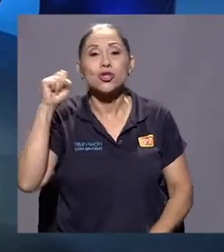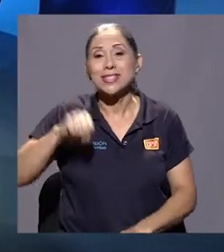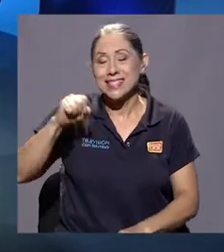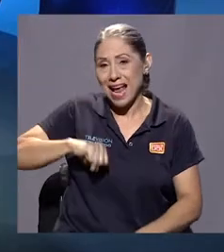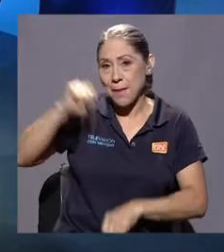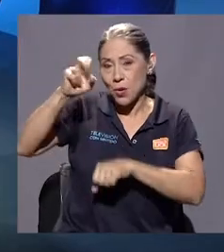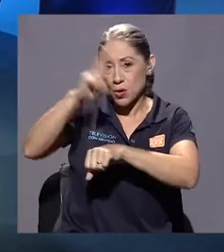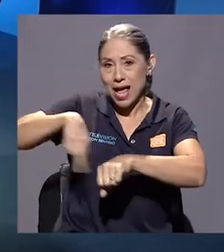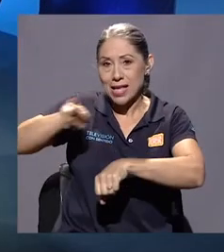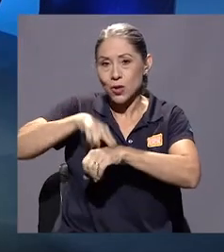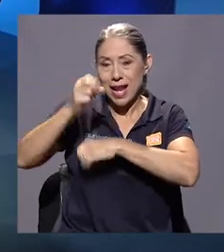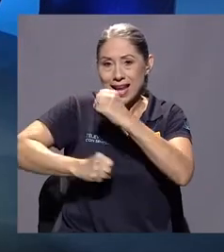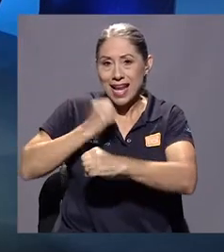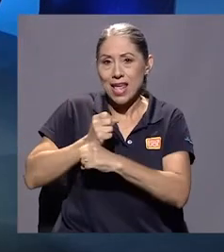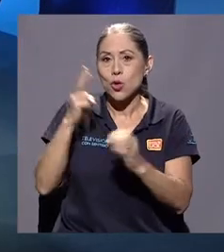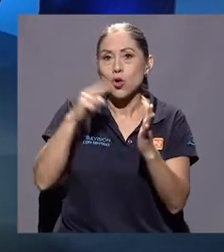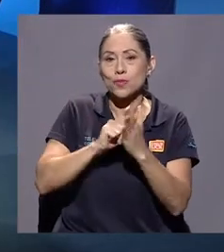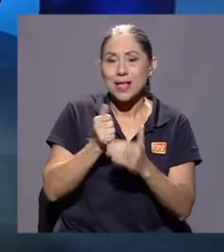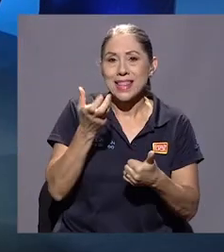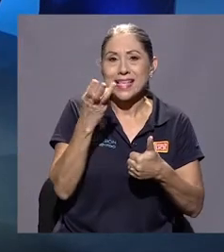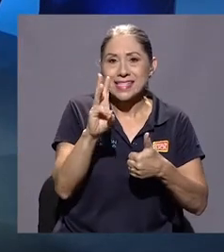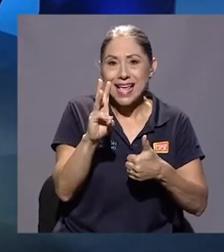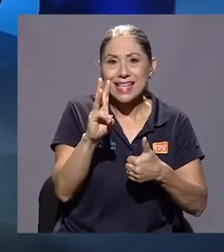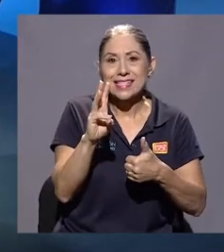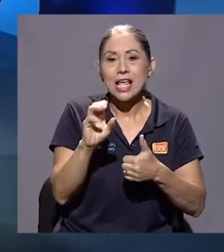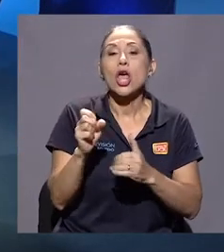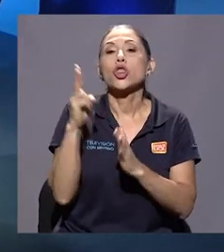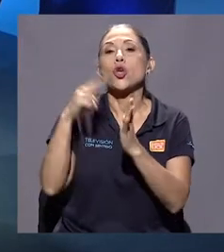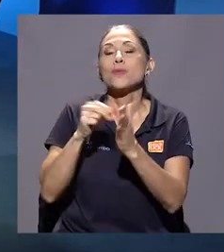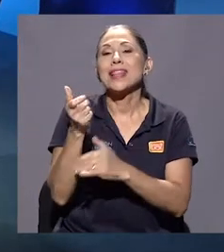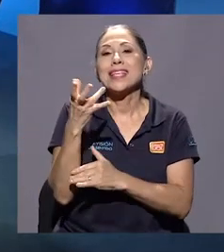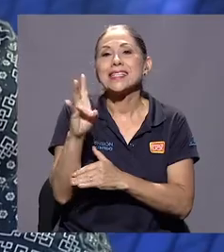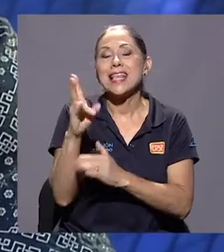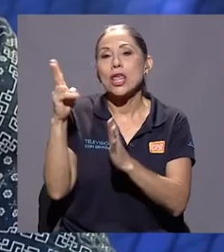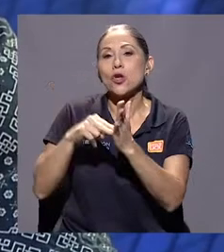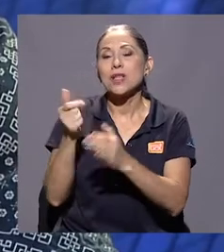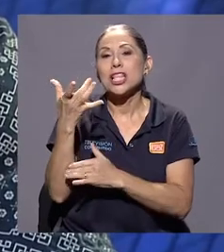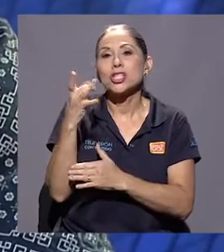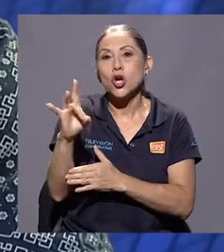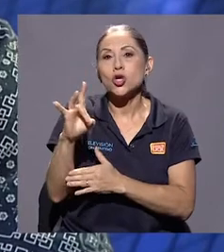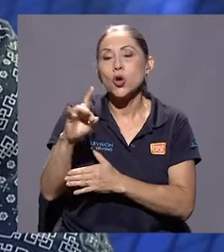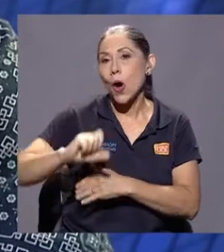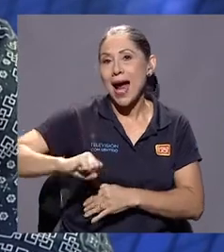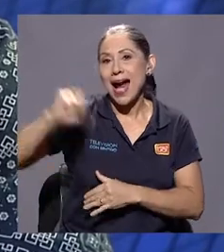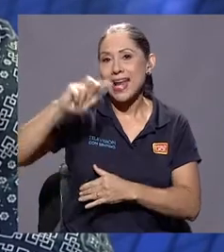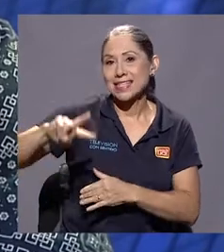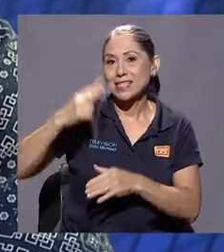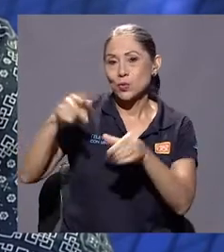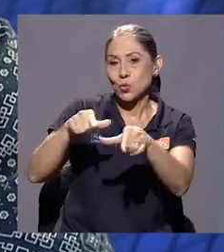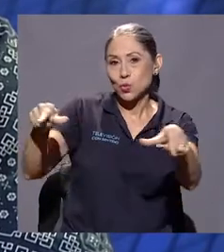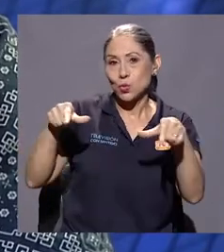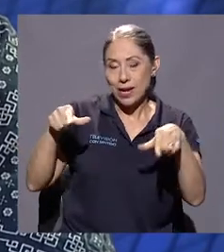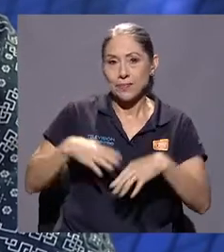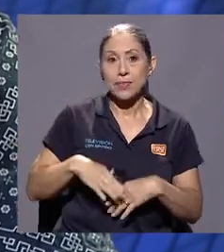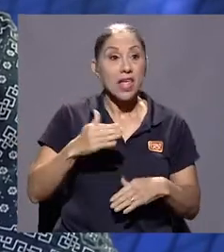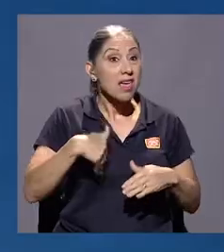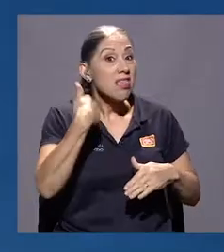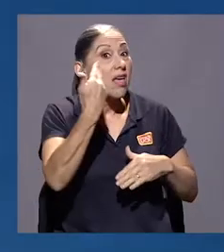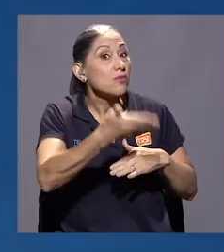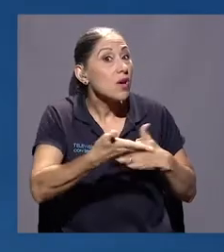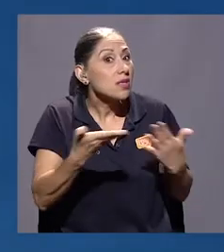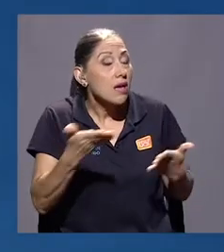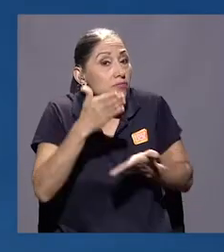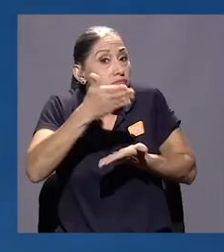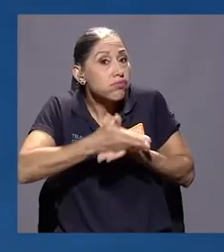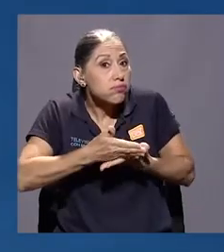Campeón nacional en el 2016, 2017 y 18, medalla de plata. Y después te tuviste que retirar por un...